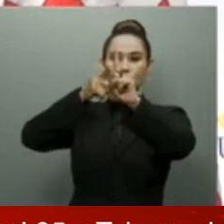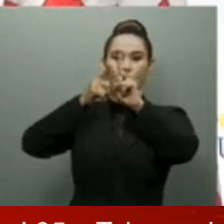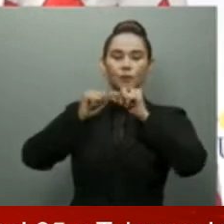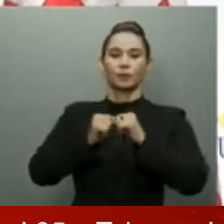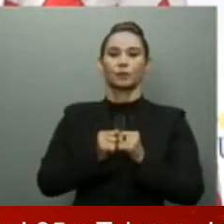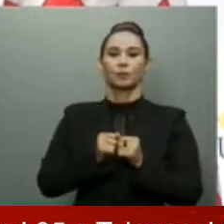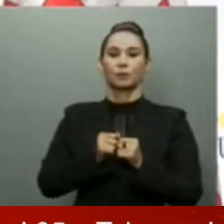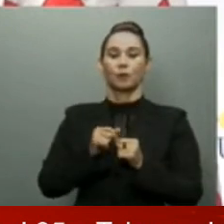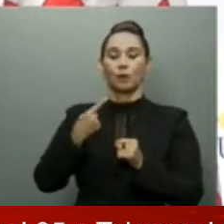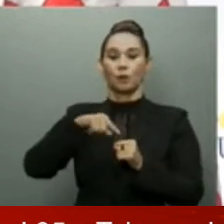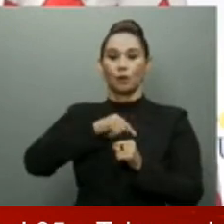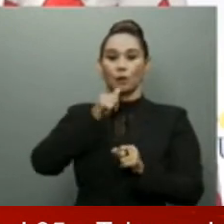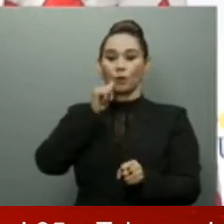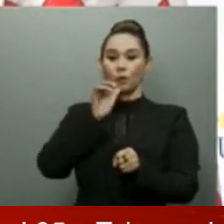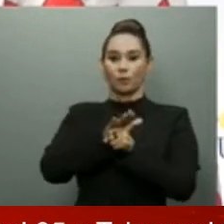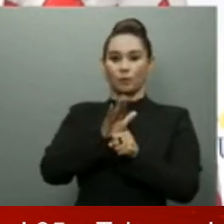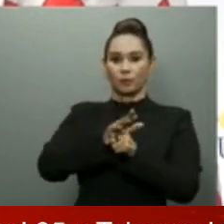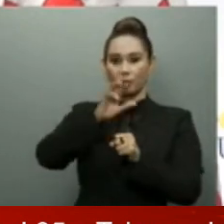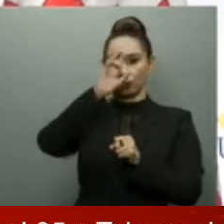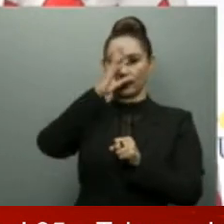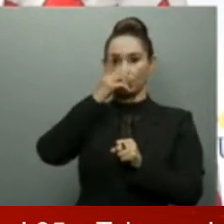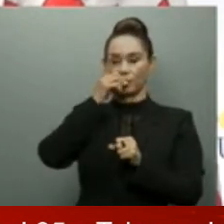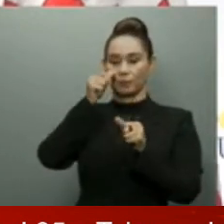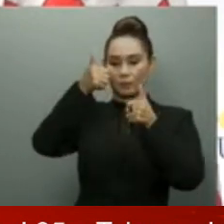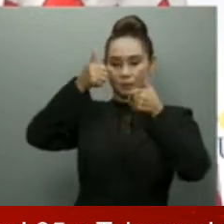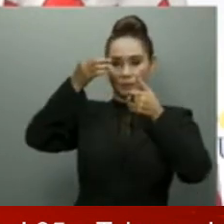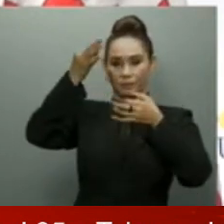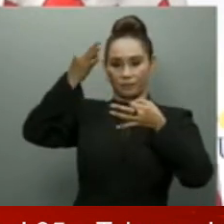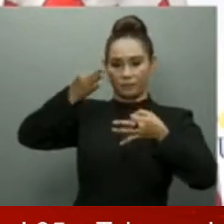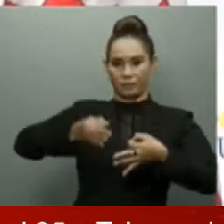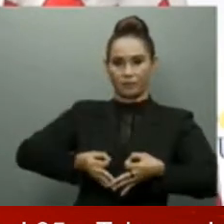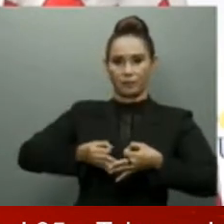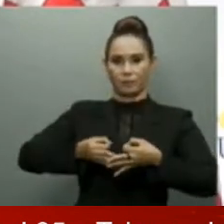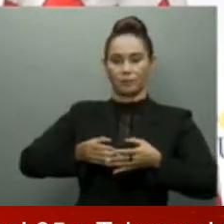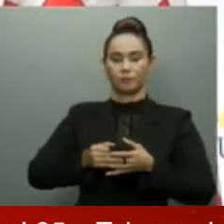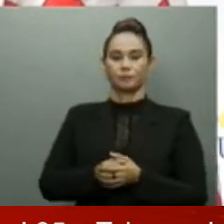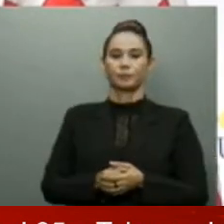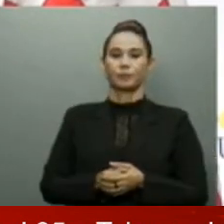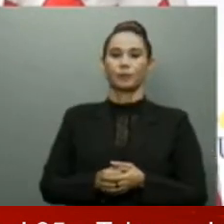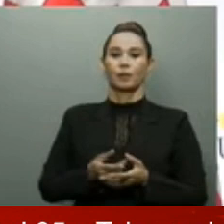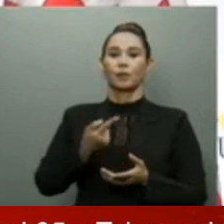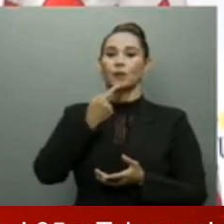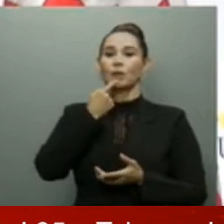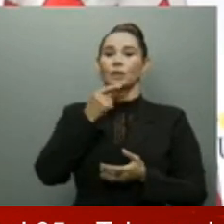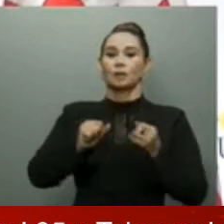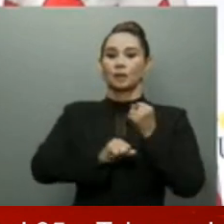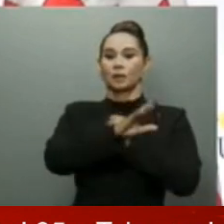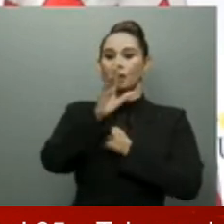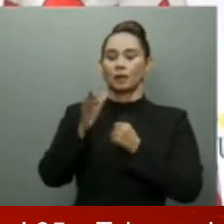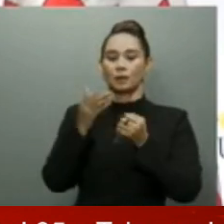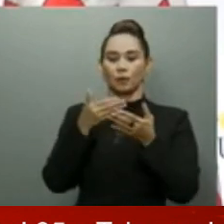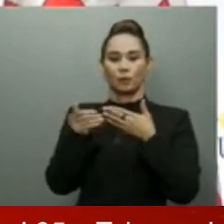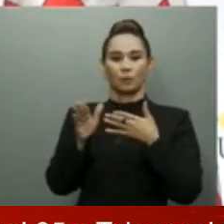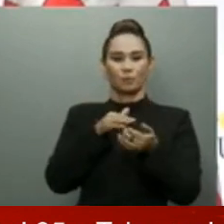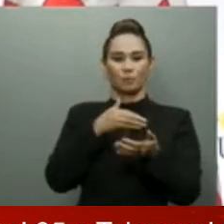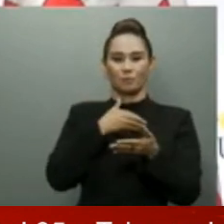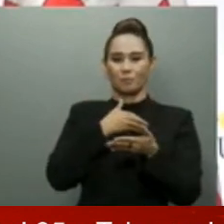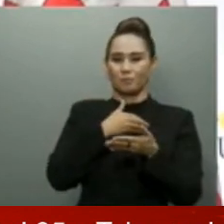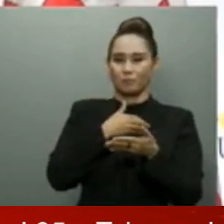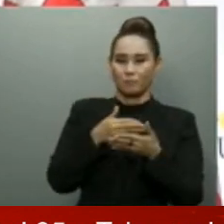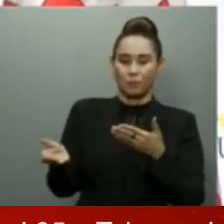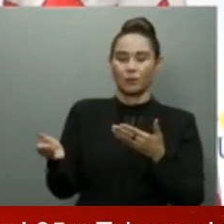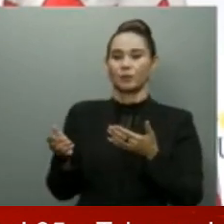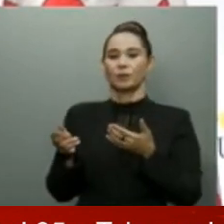compromiso con el pueblo dominicano es firme e inquebrantable. Quiero dejar claro que frente a cualquier caso donde sea cuestionada la labor